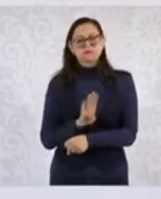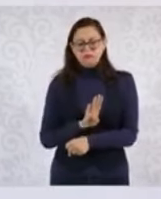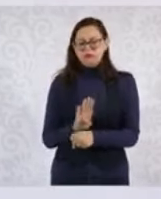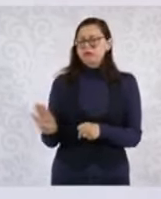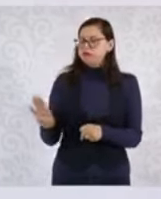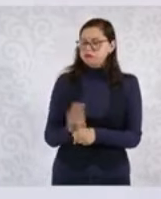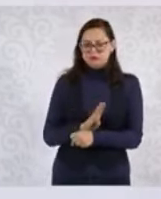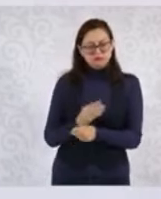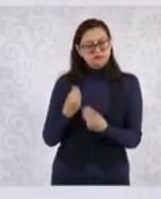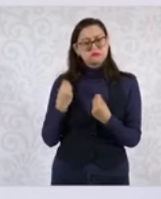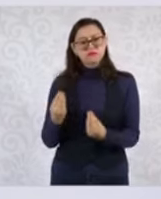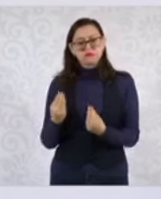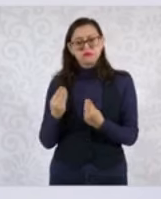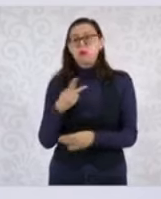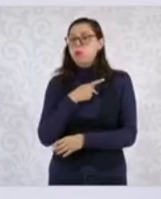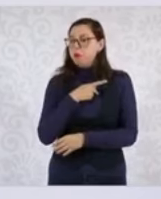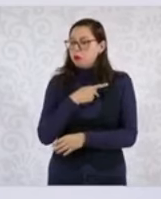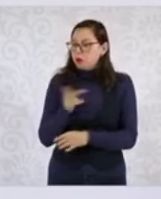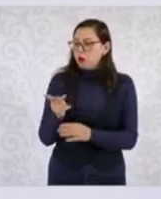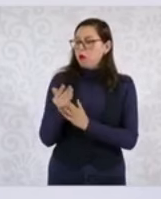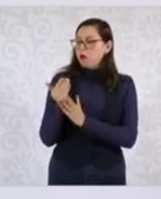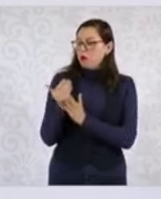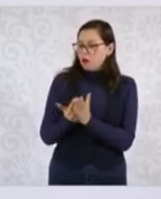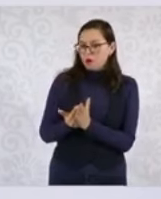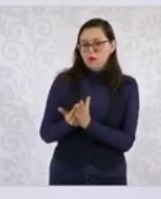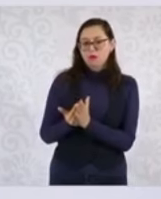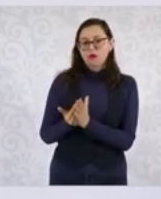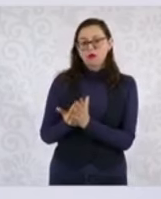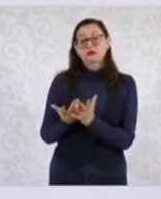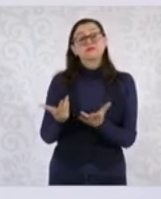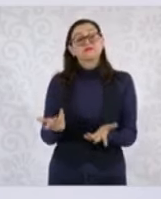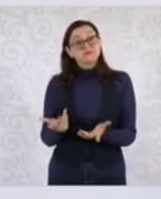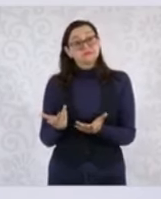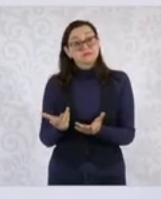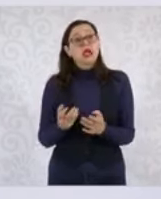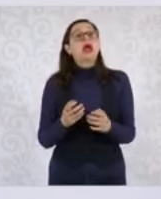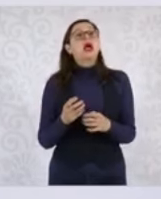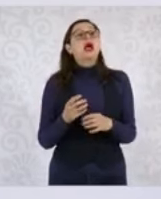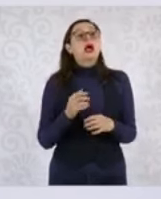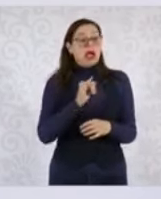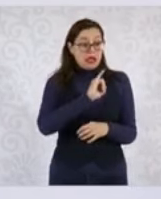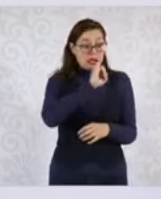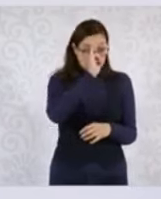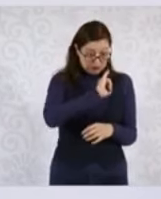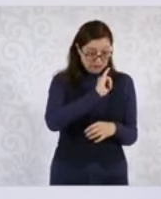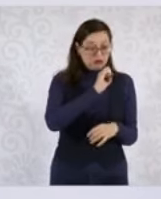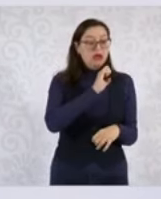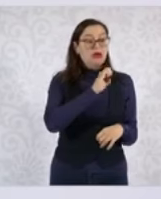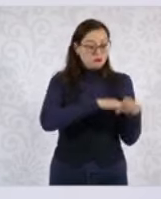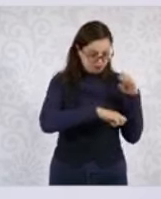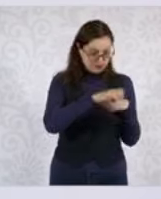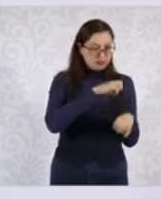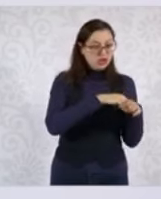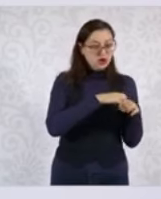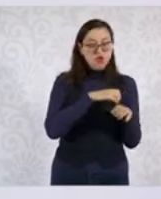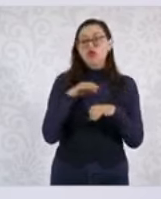adicional, que es que se trabajó en consenso con los empleadores, con los empresarios.